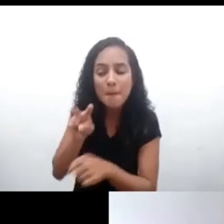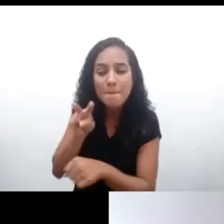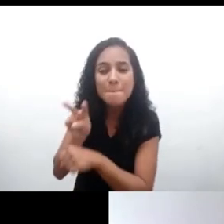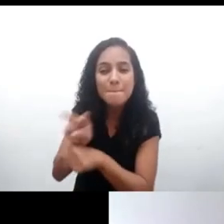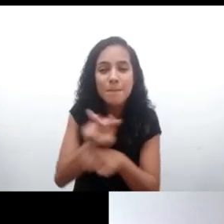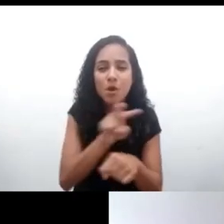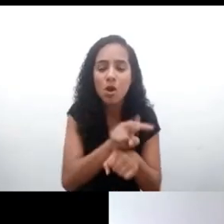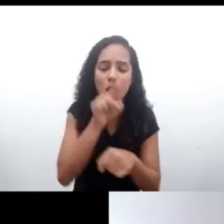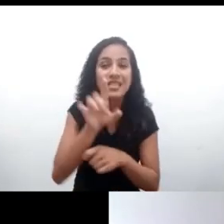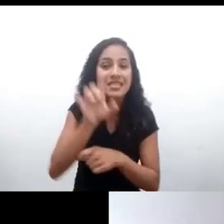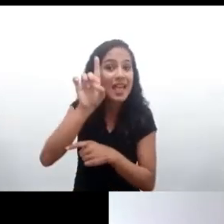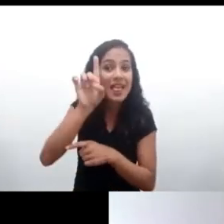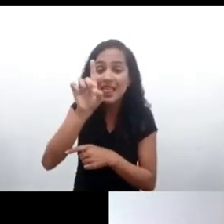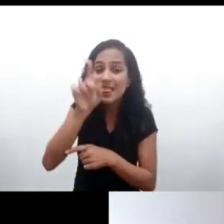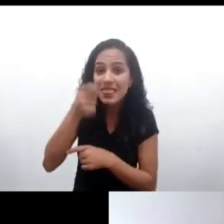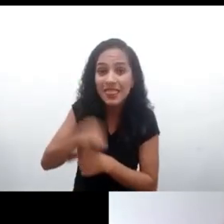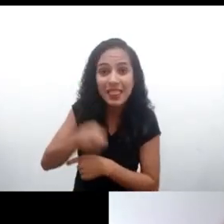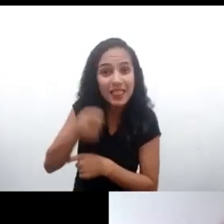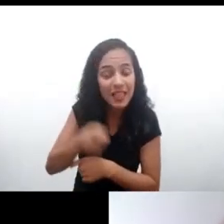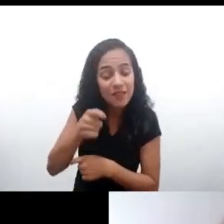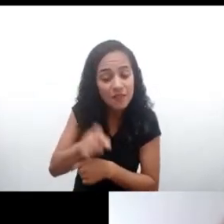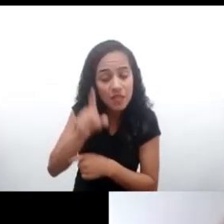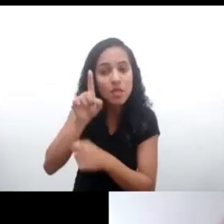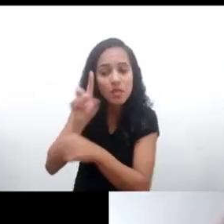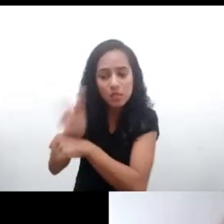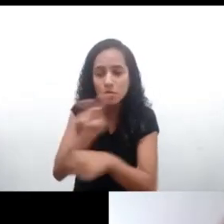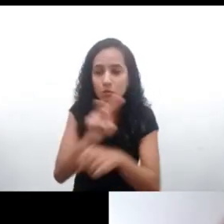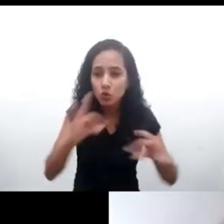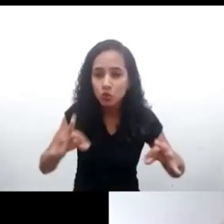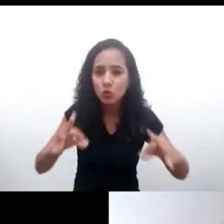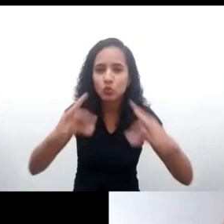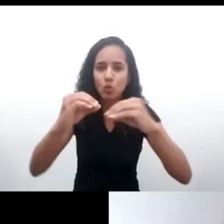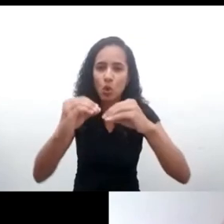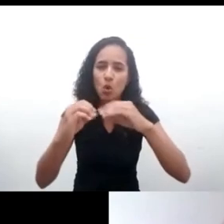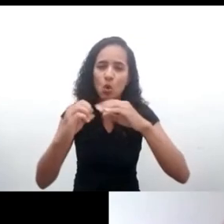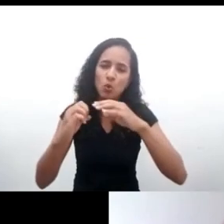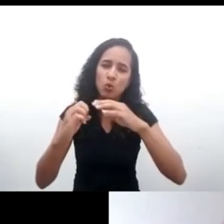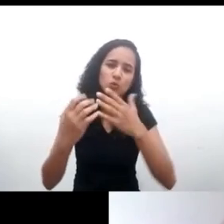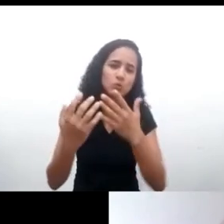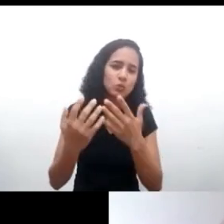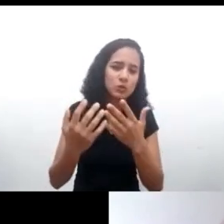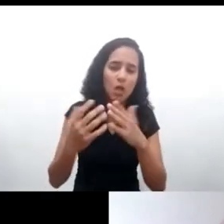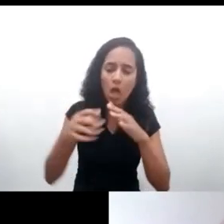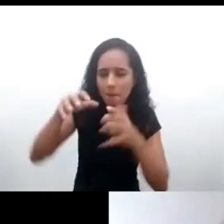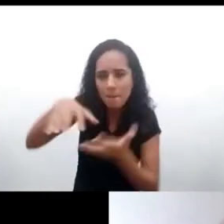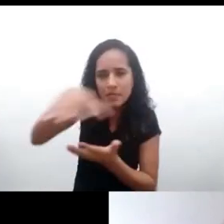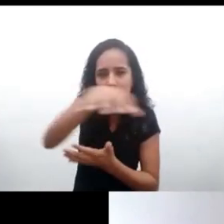podemos extraer el deber de protección que se dirige a todos los organismos del Estado, ya sea